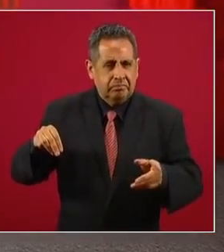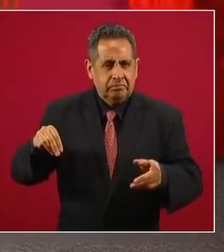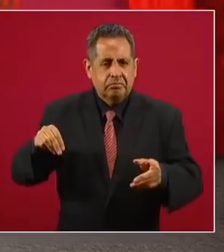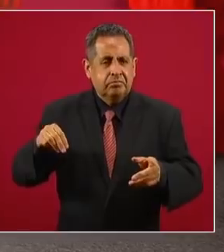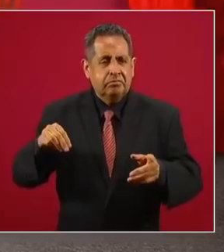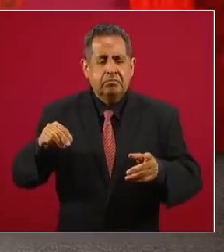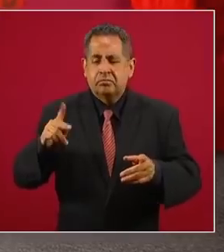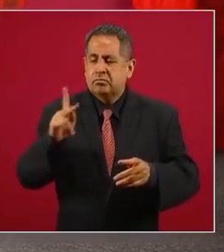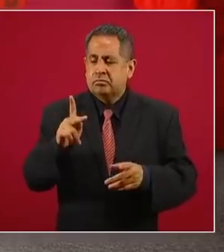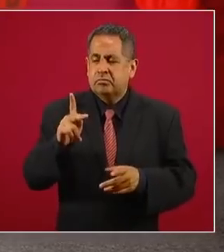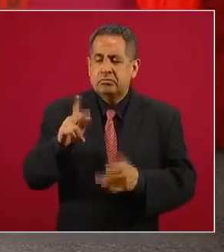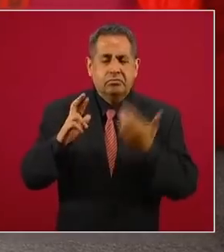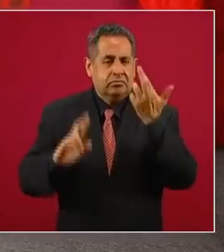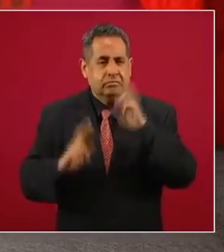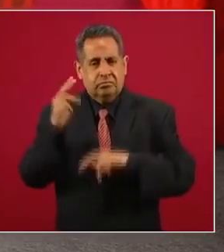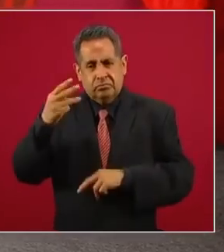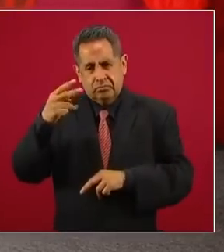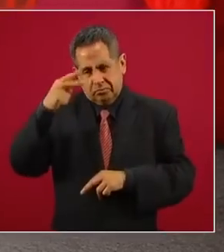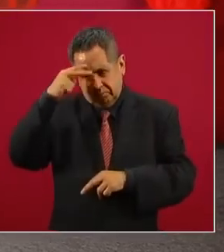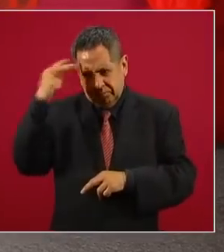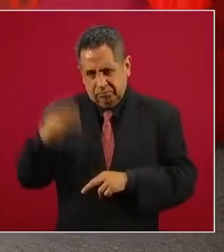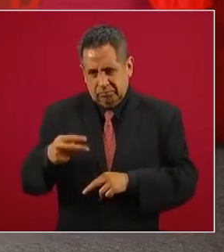Partido de la Revolución Mexicana.